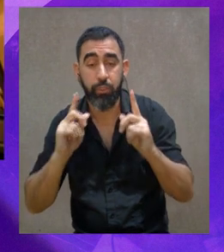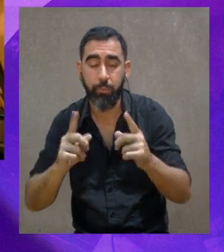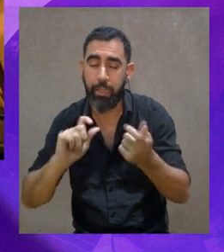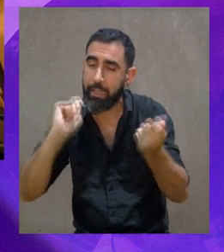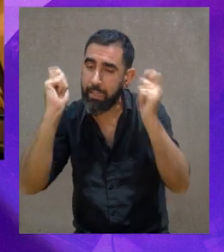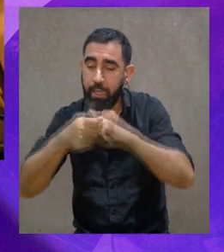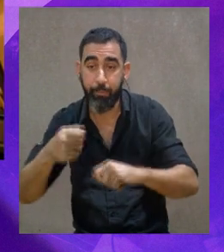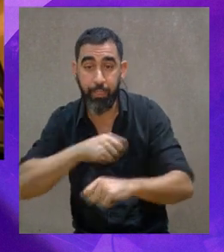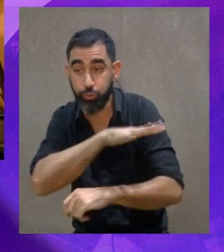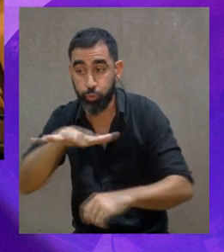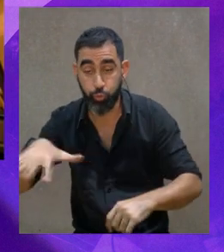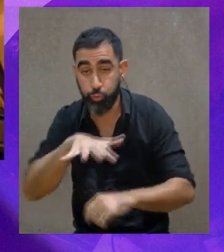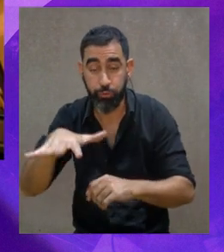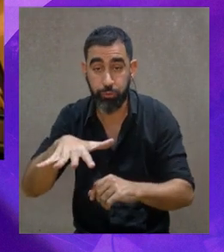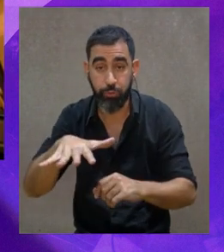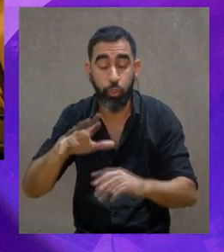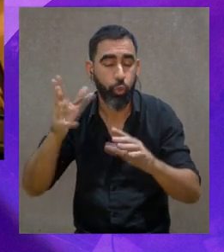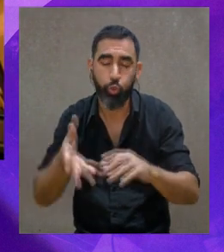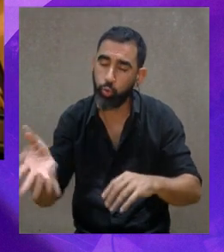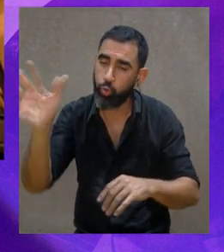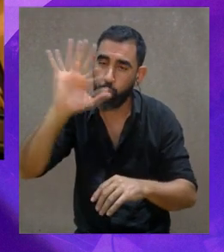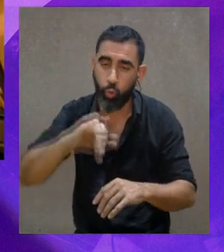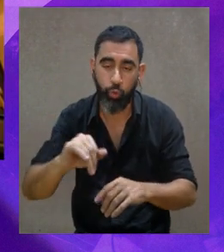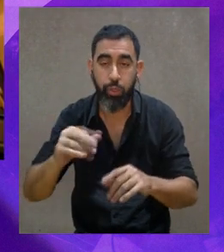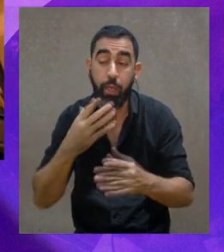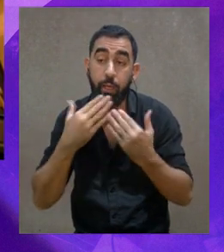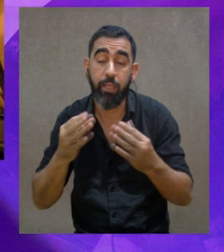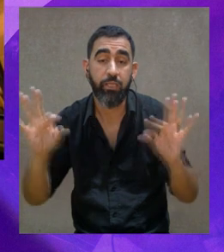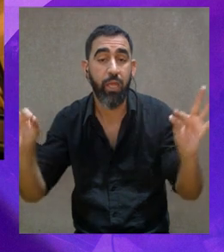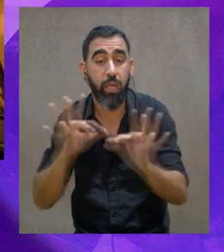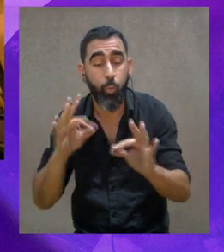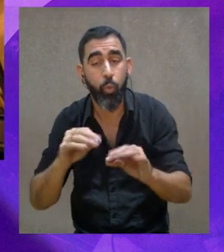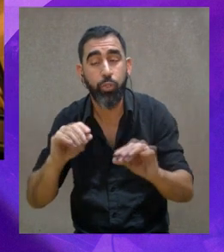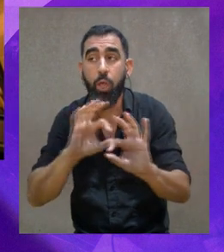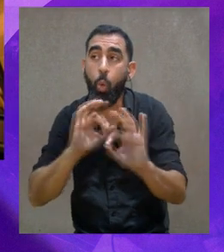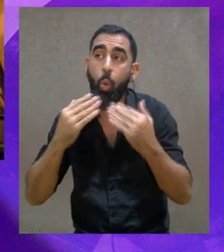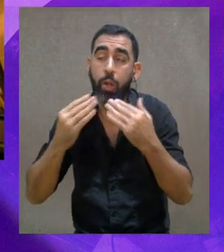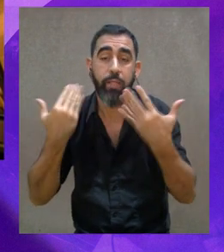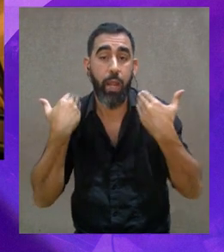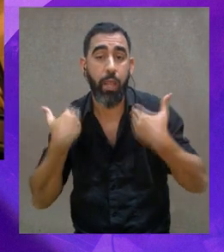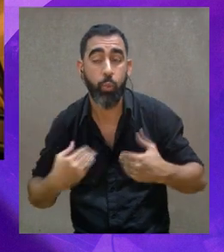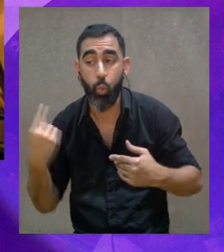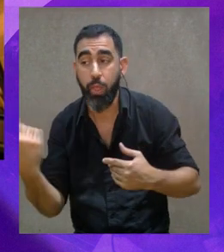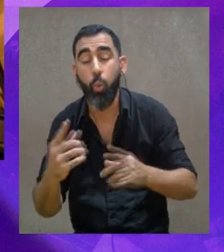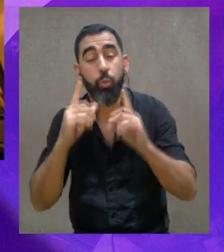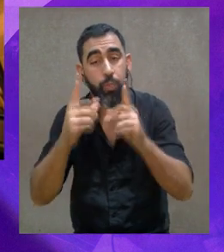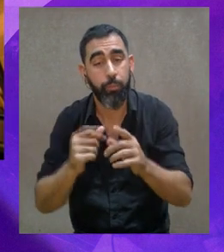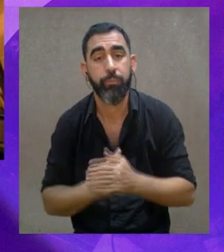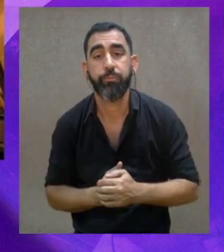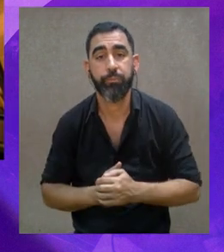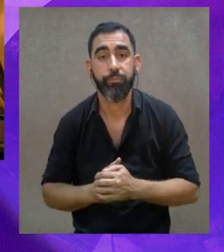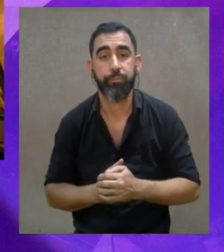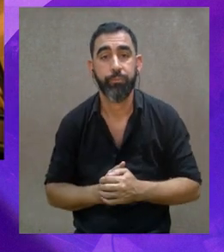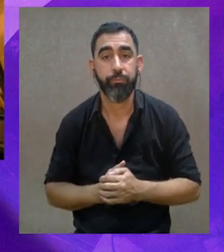Yo voy a cerrar con también con una frase de cabecera que tengo que no me acuerdo del autor y esto es una falta mía pero